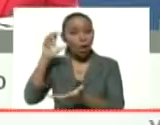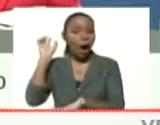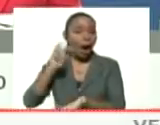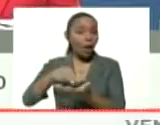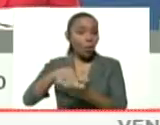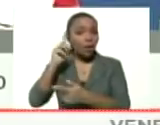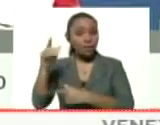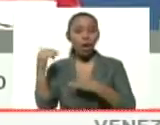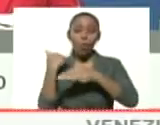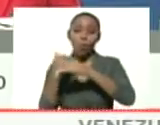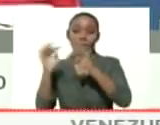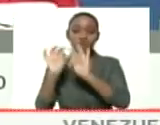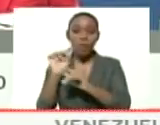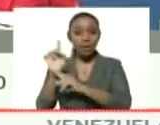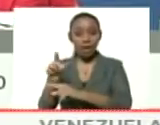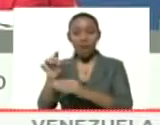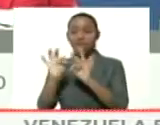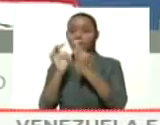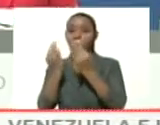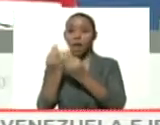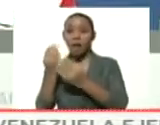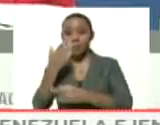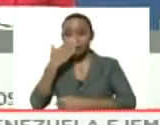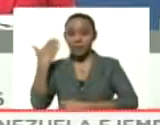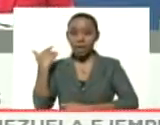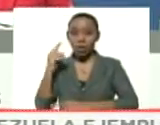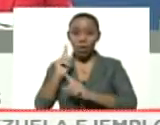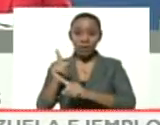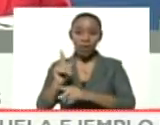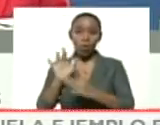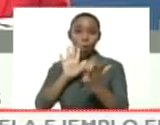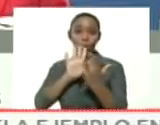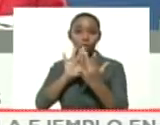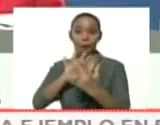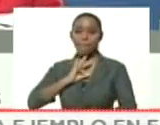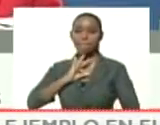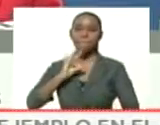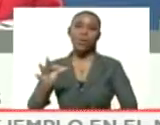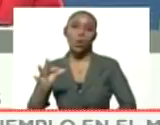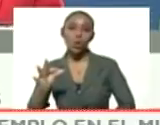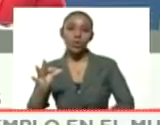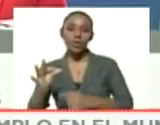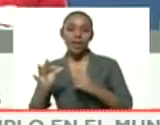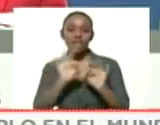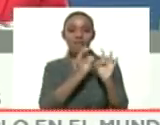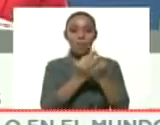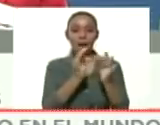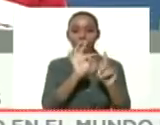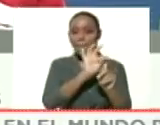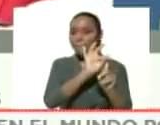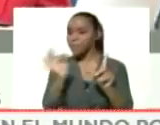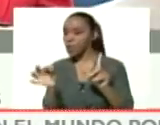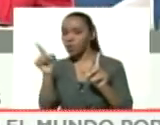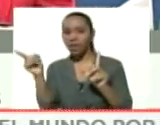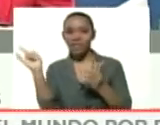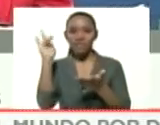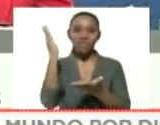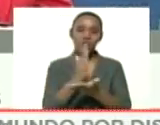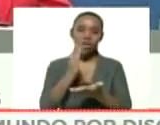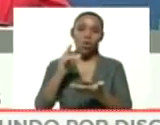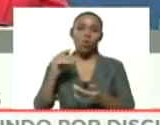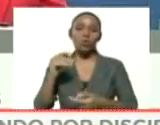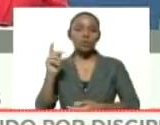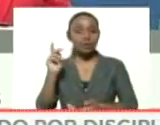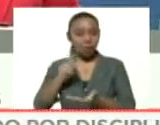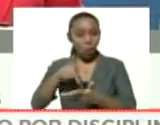igual que el caso anterior, es familiar del caso anterior, fue por contagio de este pasajero que venía de España. ¿Por qué es